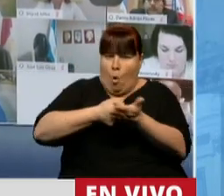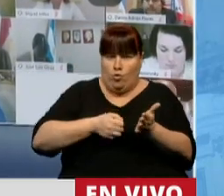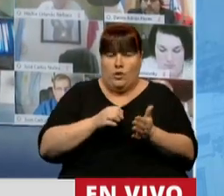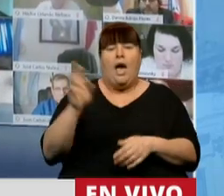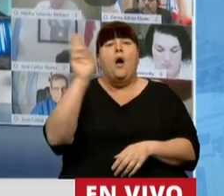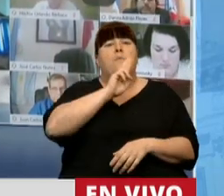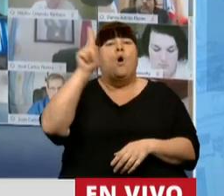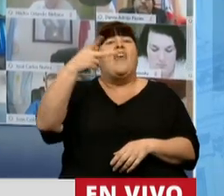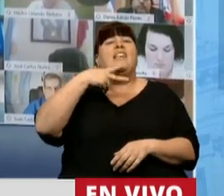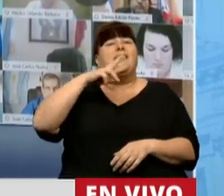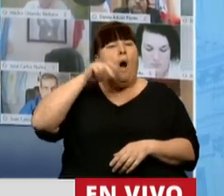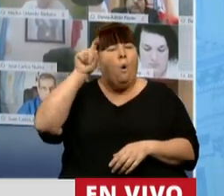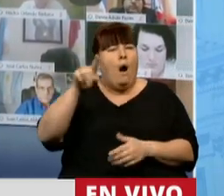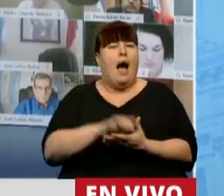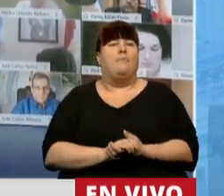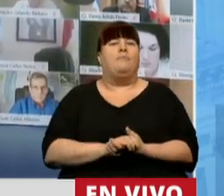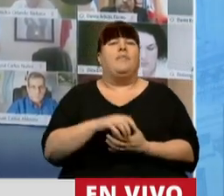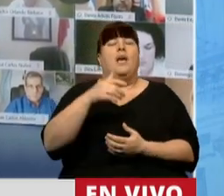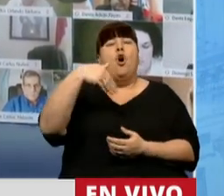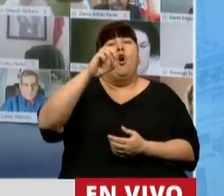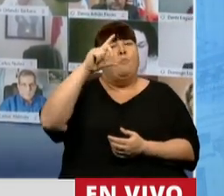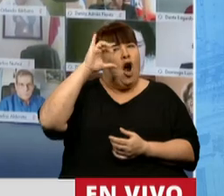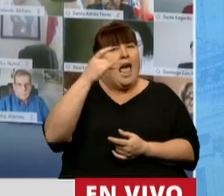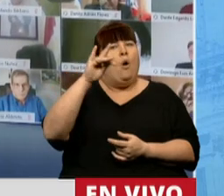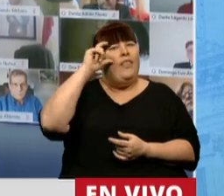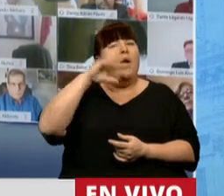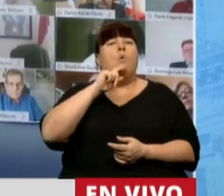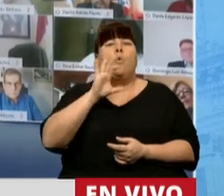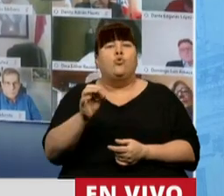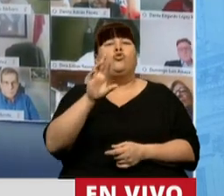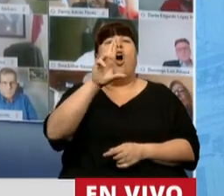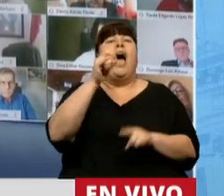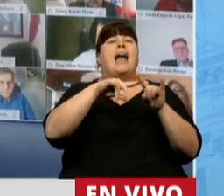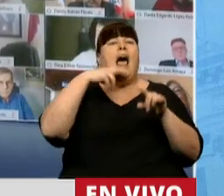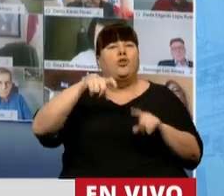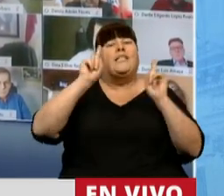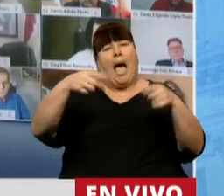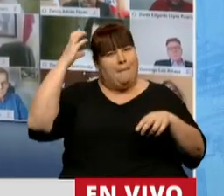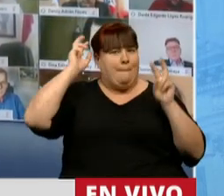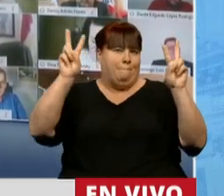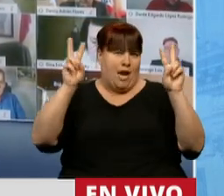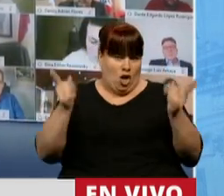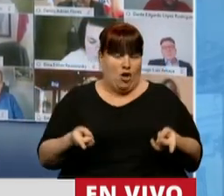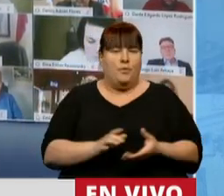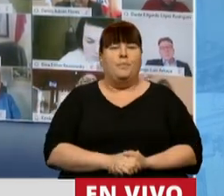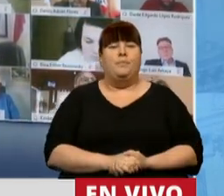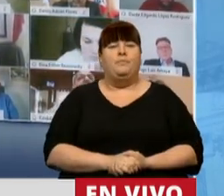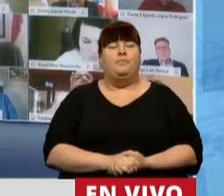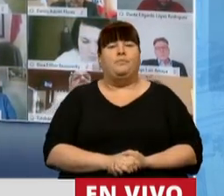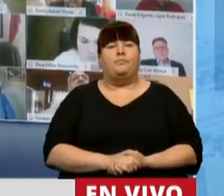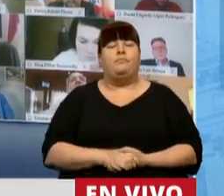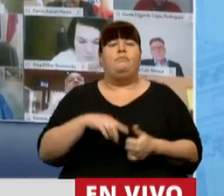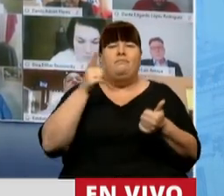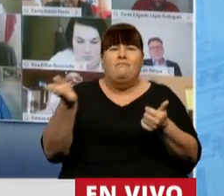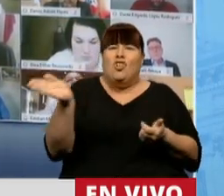Para las mujeres sanjuaninas, para Alicia Moró de Justo, para Elvira Rawson y, por supuesto, para Evita Perón. Una